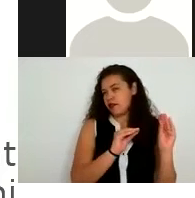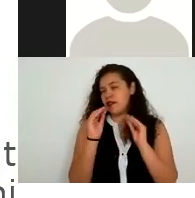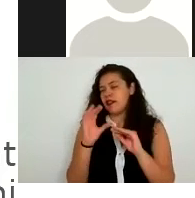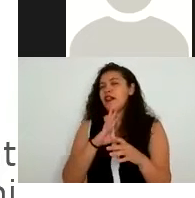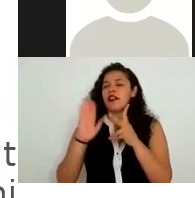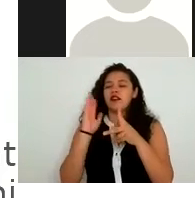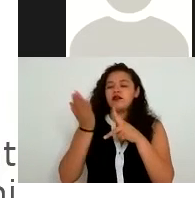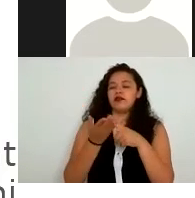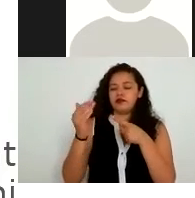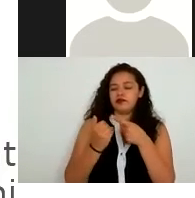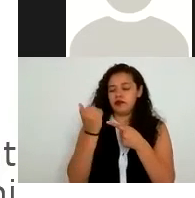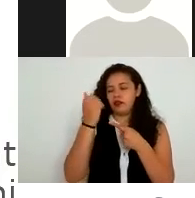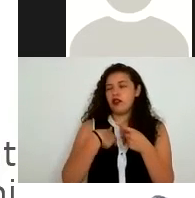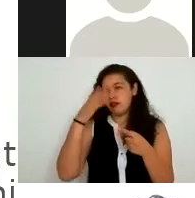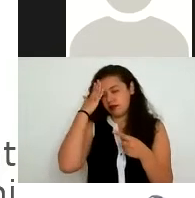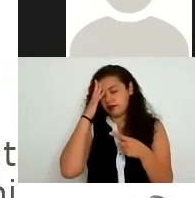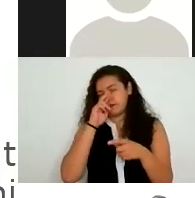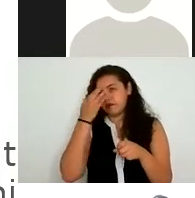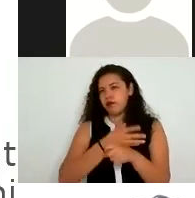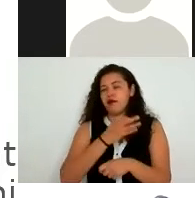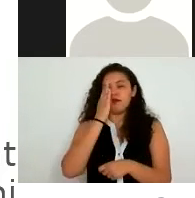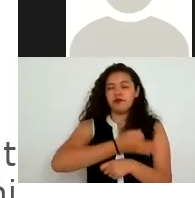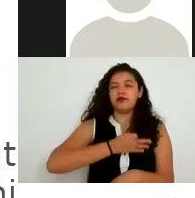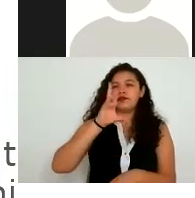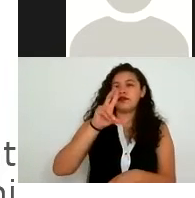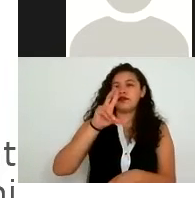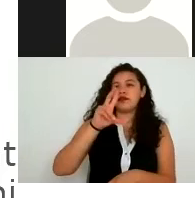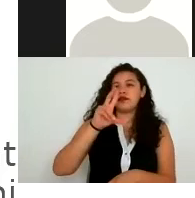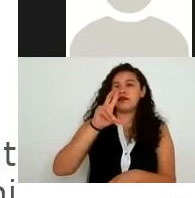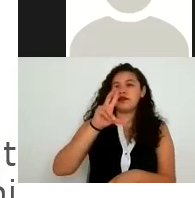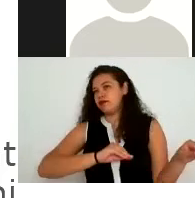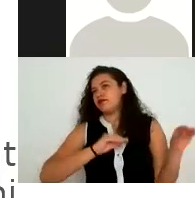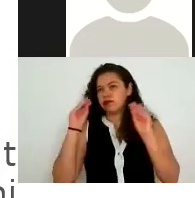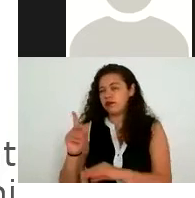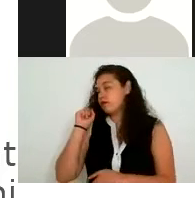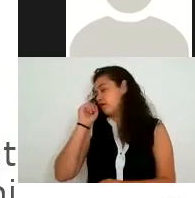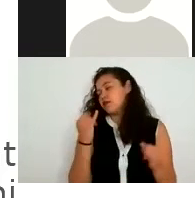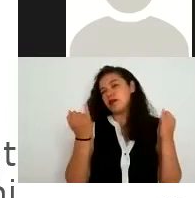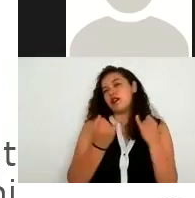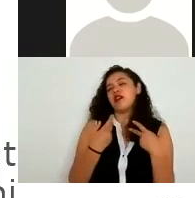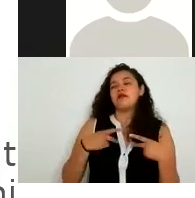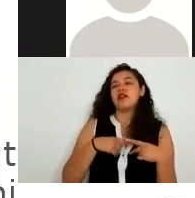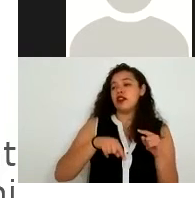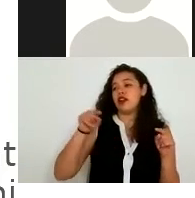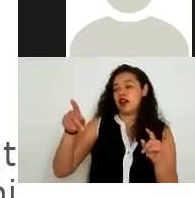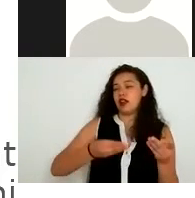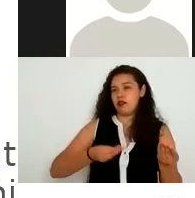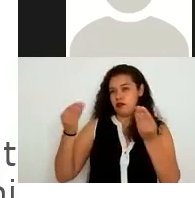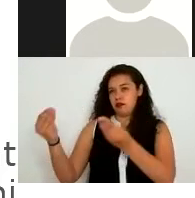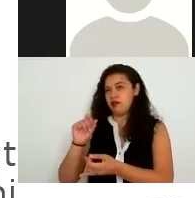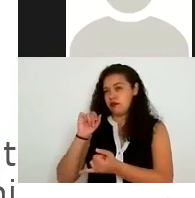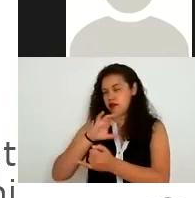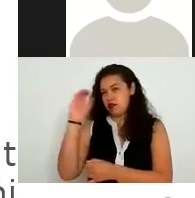indique si el titular acepta o no la transferencia de sus datos de igual manera el tercero receptor asumirá las mismas obligaciones que